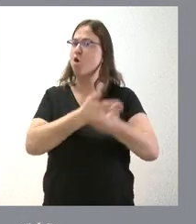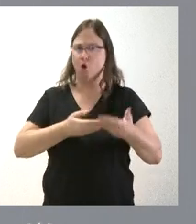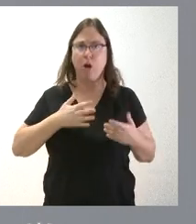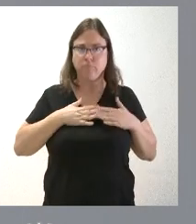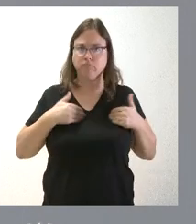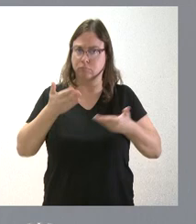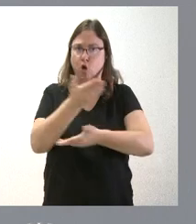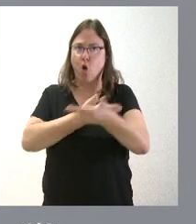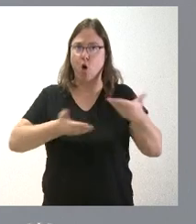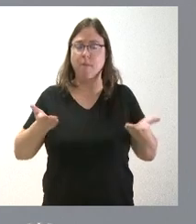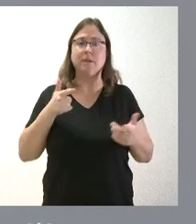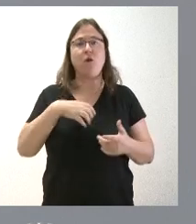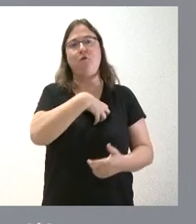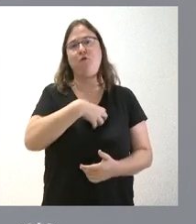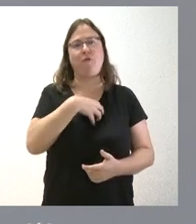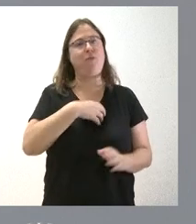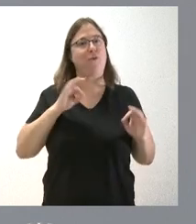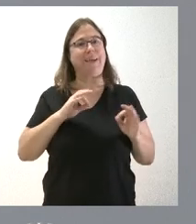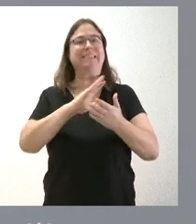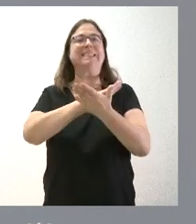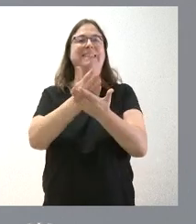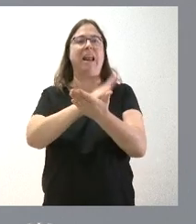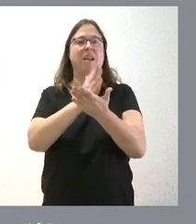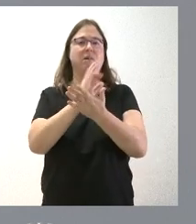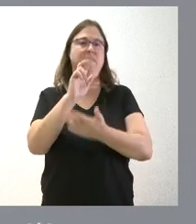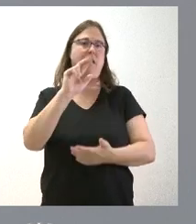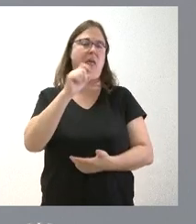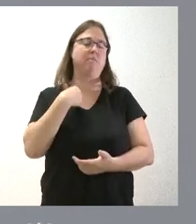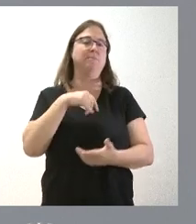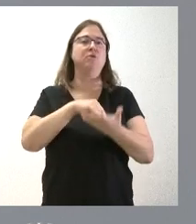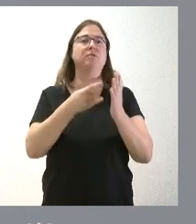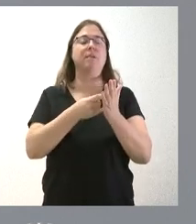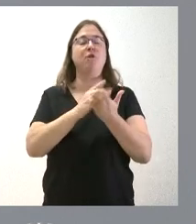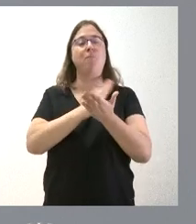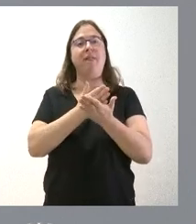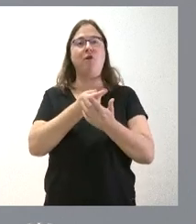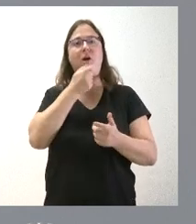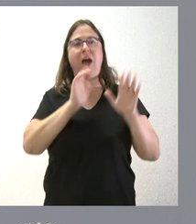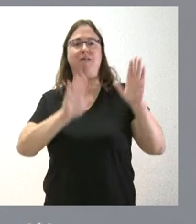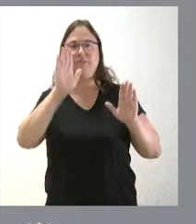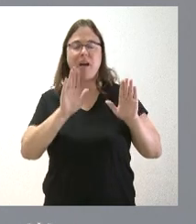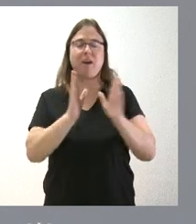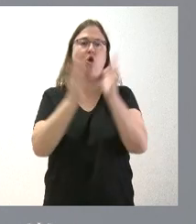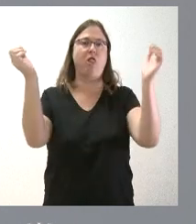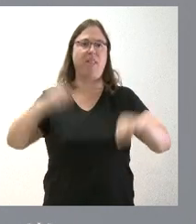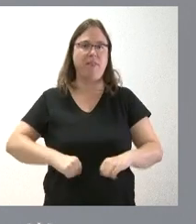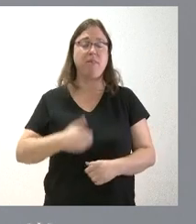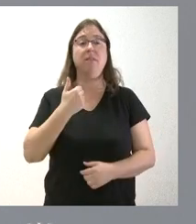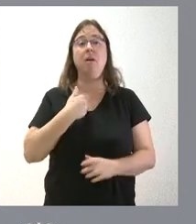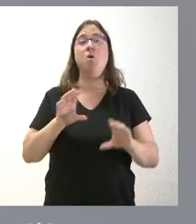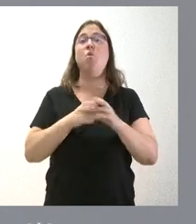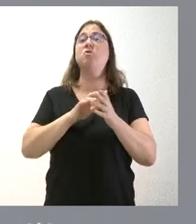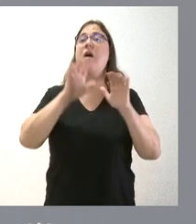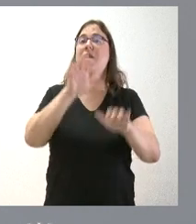de hecho, esta es la función fundamental del SERLA como servicio de mediación, arbitraje y conciliación y, por tanto, tanto la Junta de Castilla y León con los